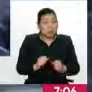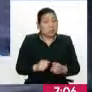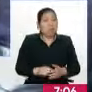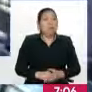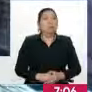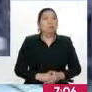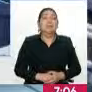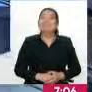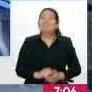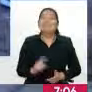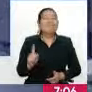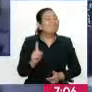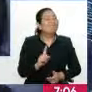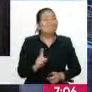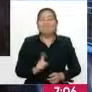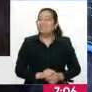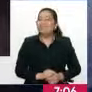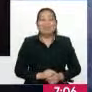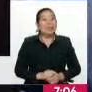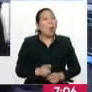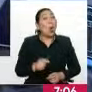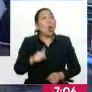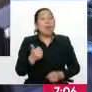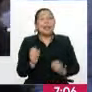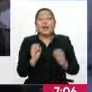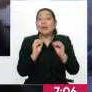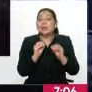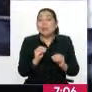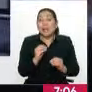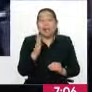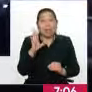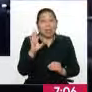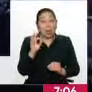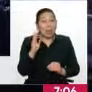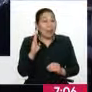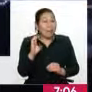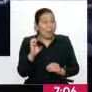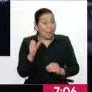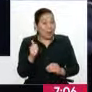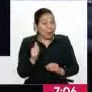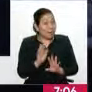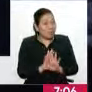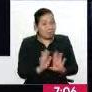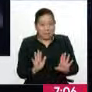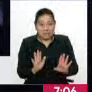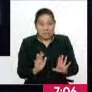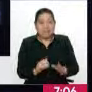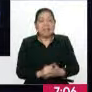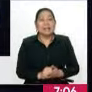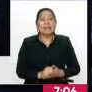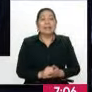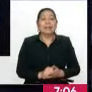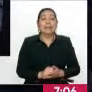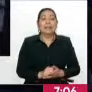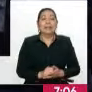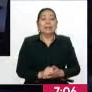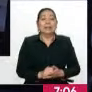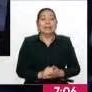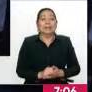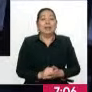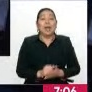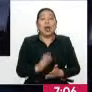es posible? No, no es posible porque justo Corpac ofrece estas 50 becas integrales en las cuales, ¿no?,